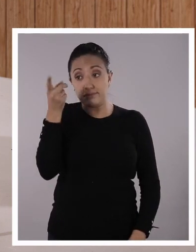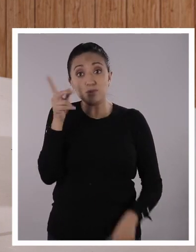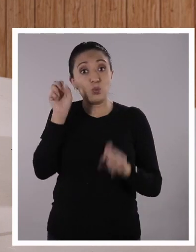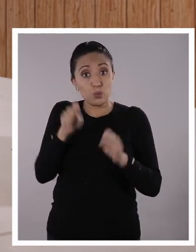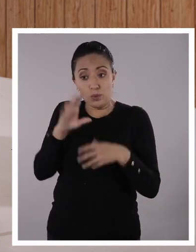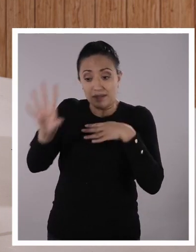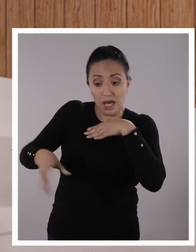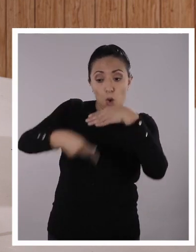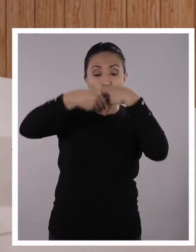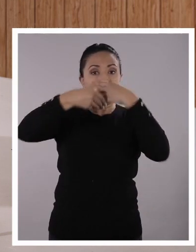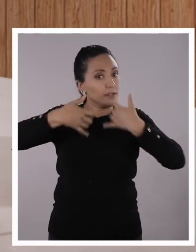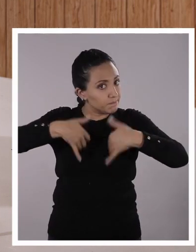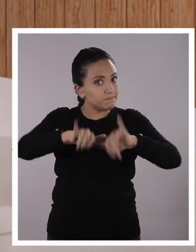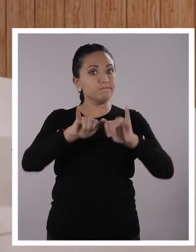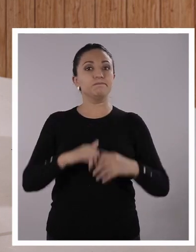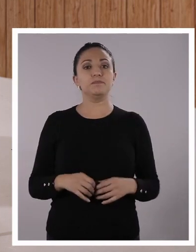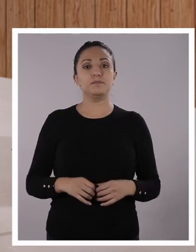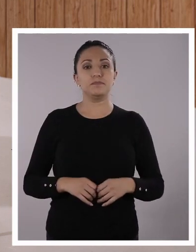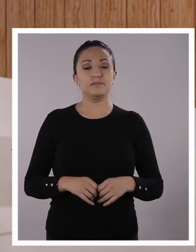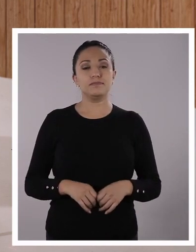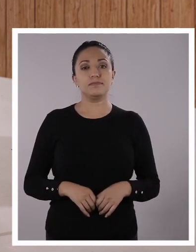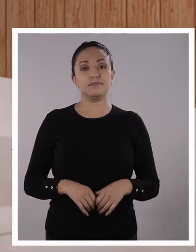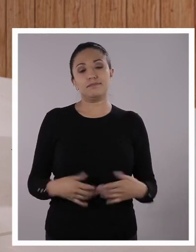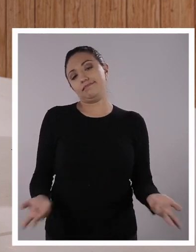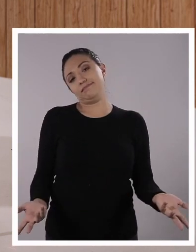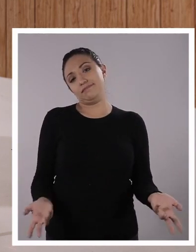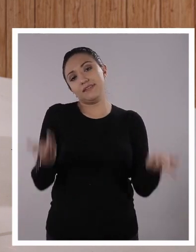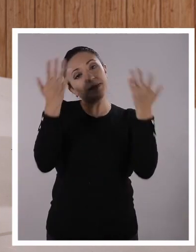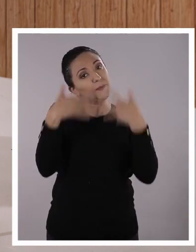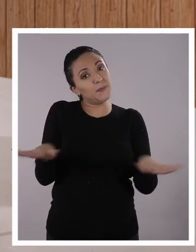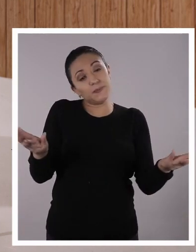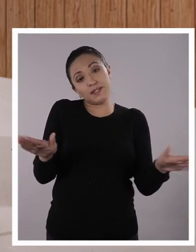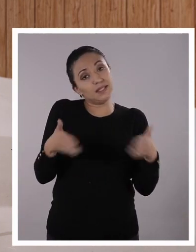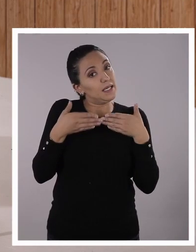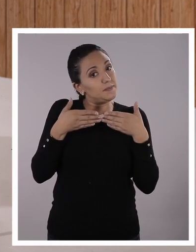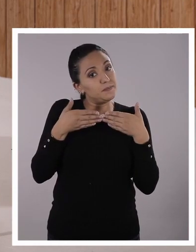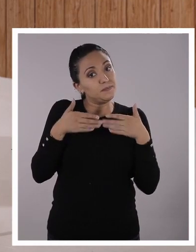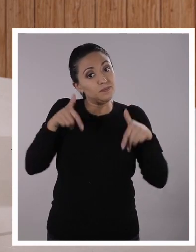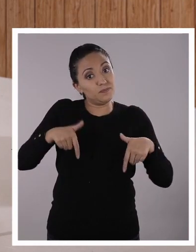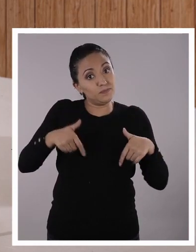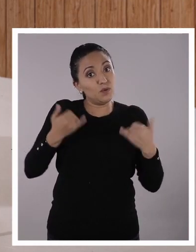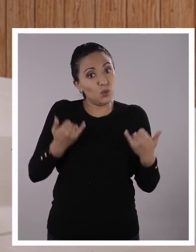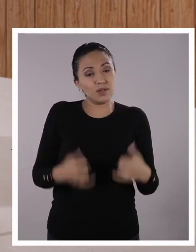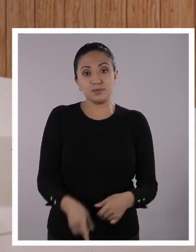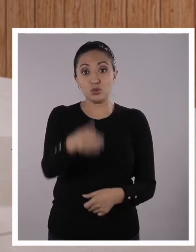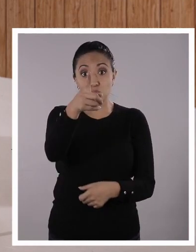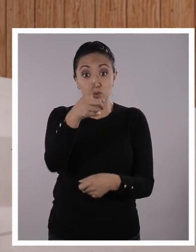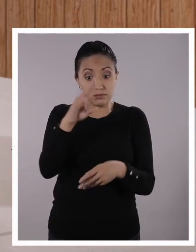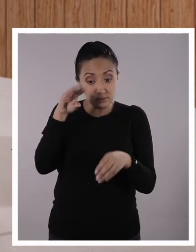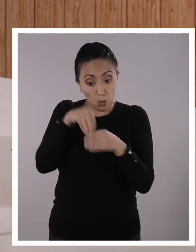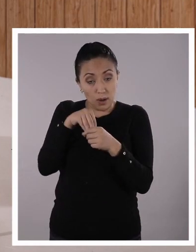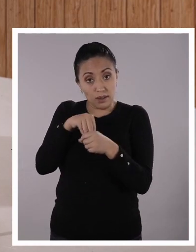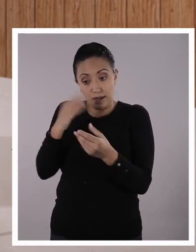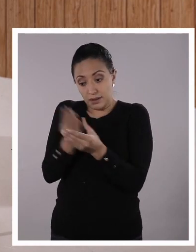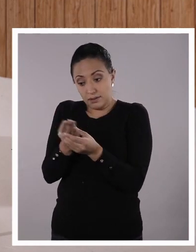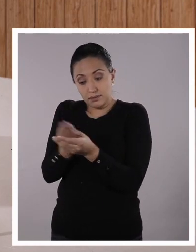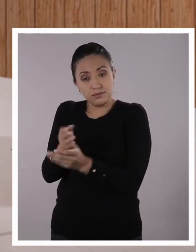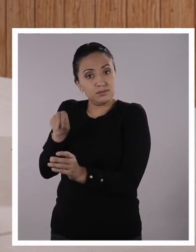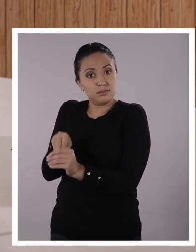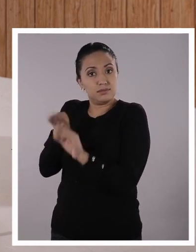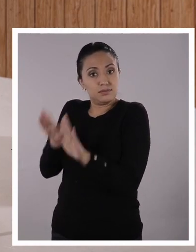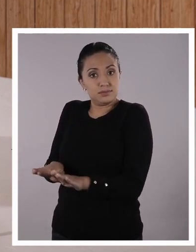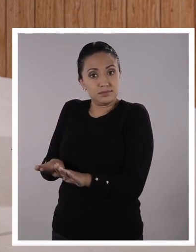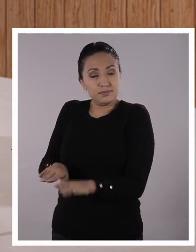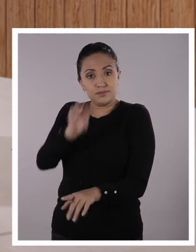aprendizaje continúa. Y con eso llegamos al final del programa del día de hoy. Recuerden que sus trabajos van al portafolio del estudiante